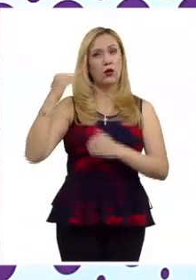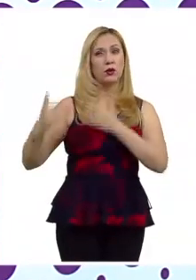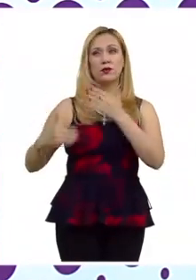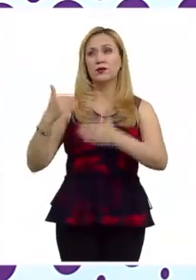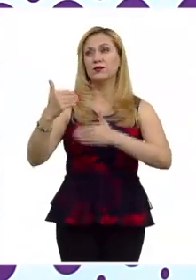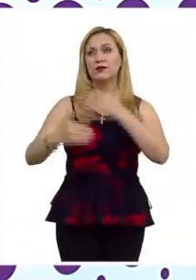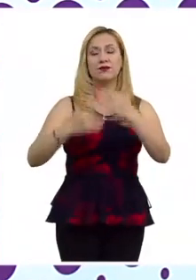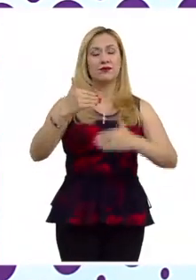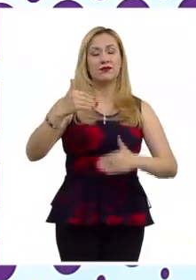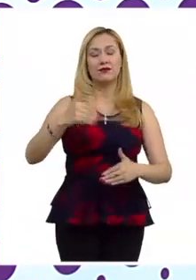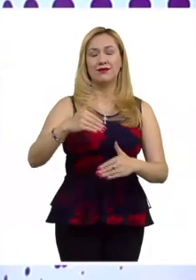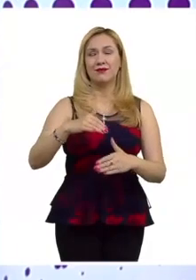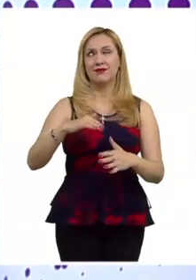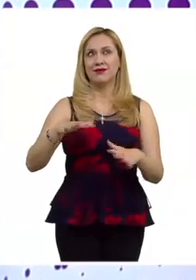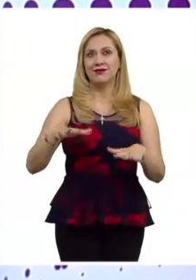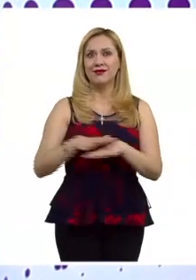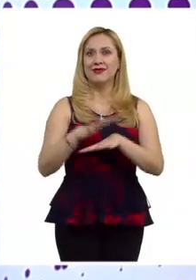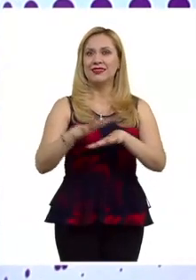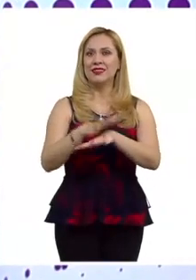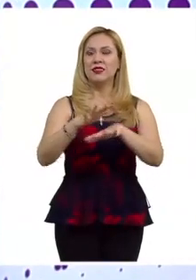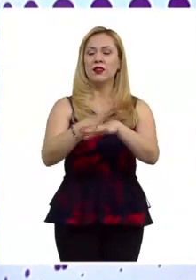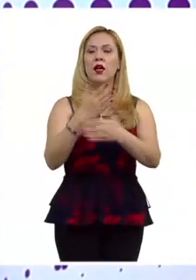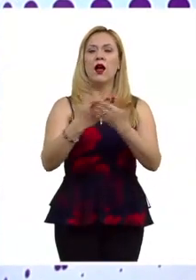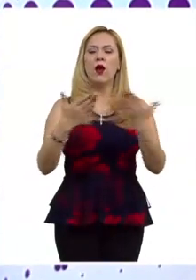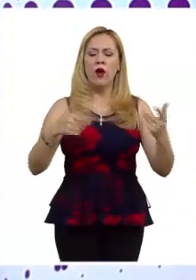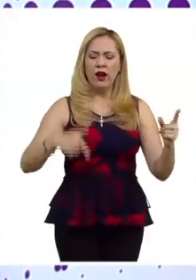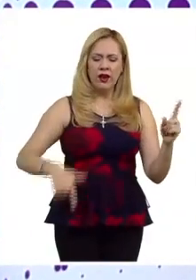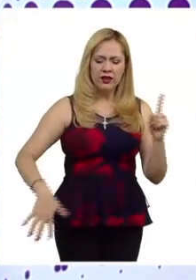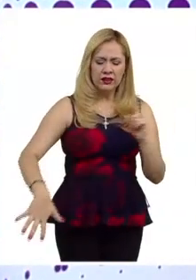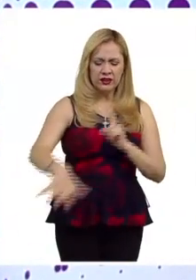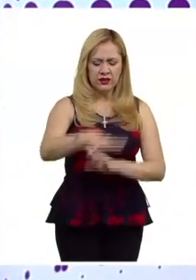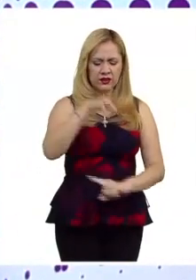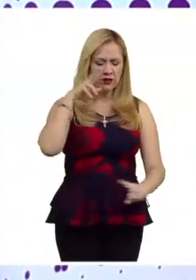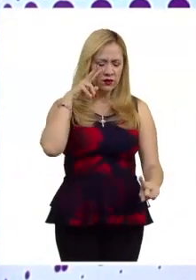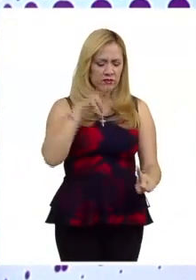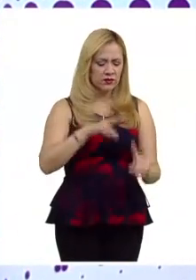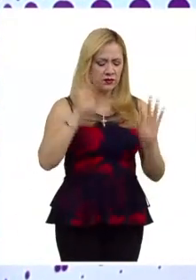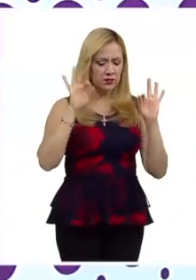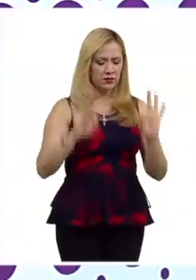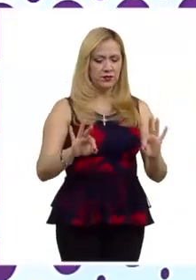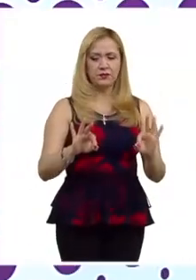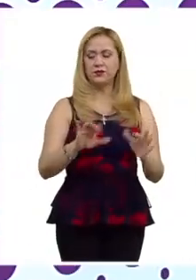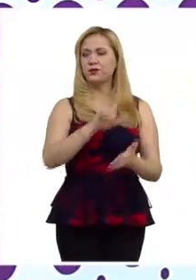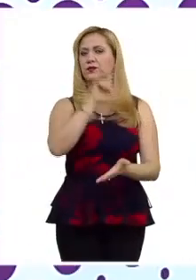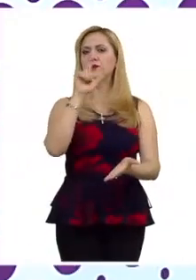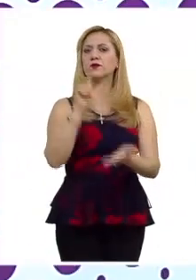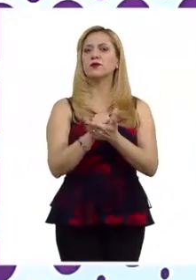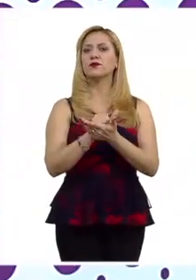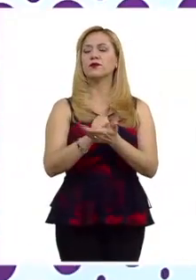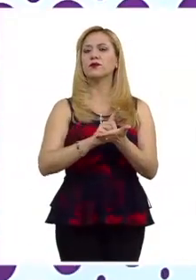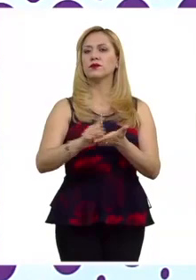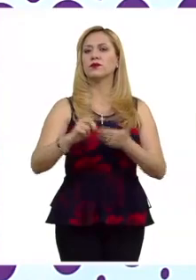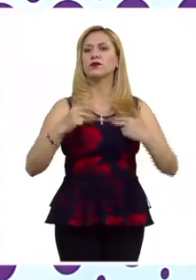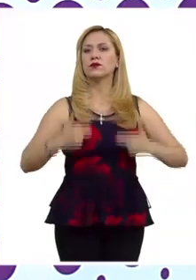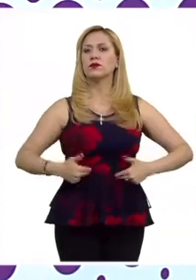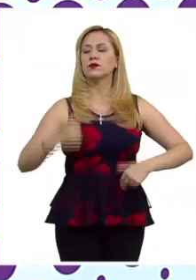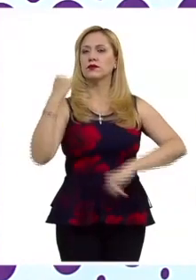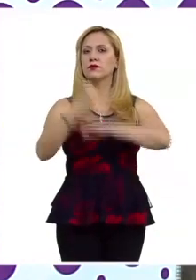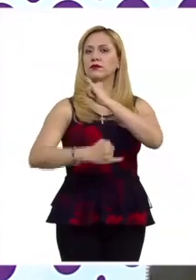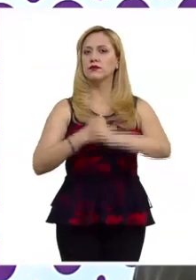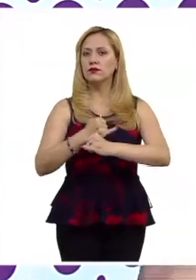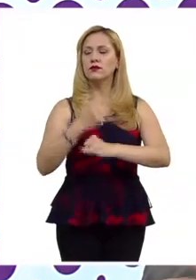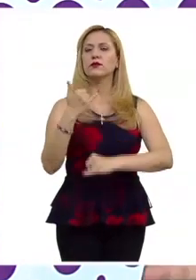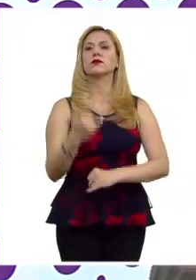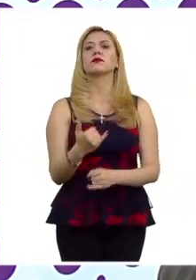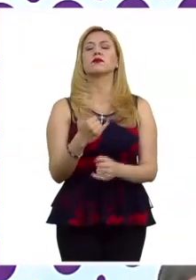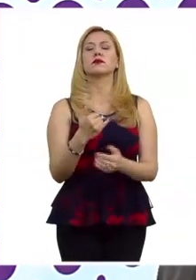encontrarlo en su contexto, cuando fue construido en la Declaración Universal de Derechos Humanos, en el Pacto Internacional de Derechos Civiles y Políticos